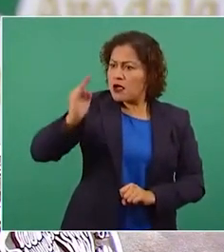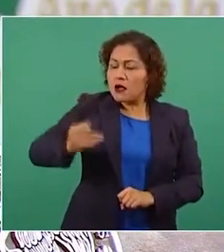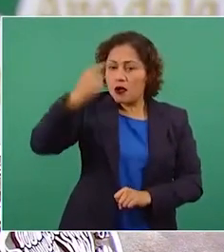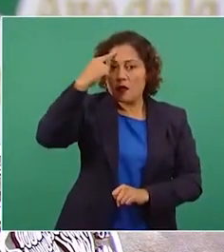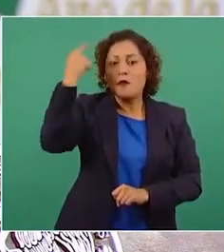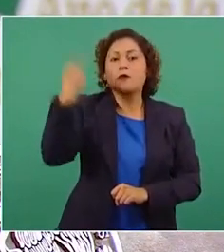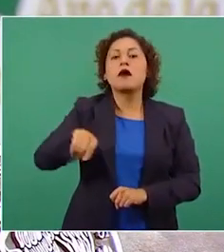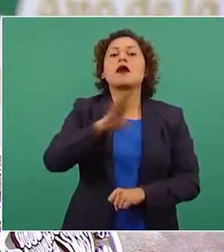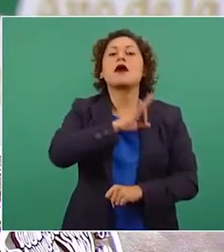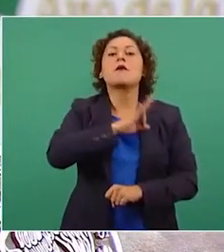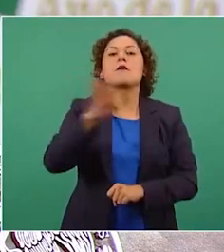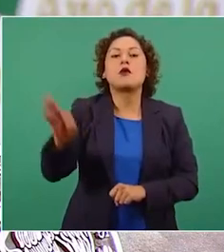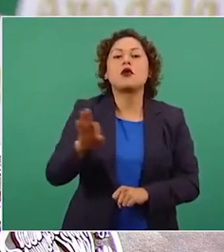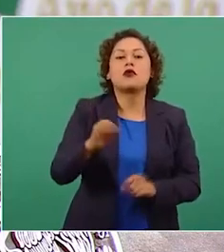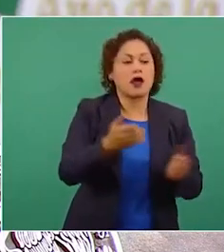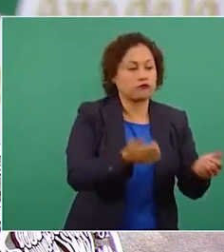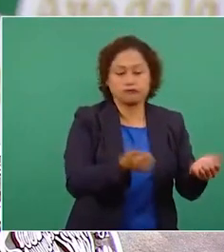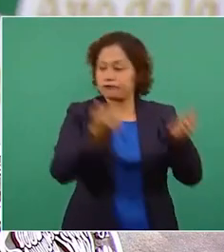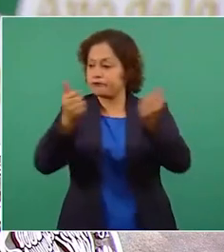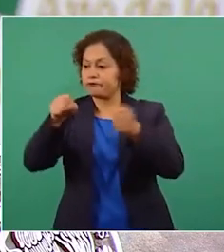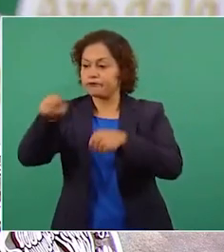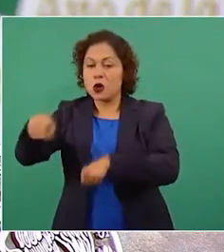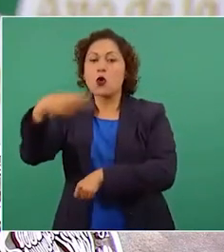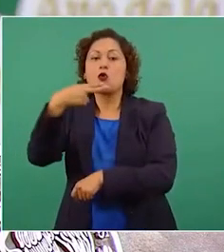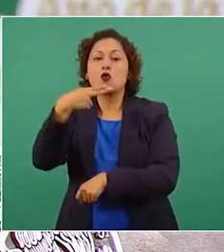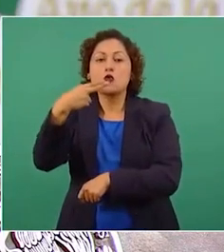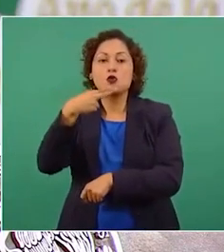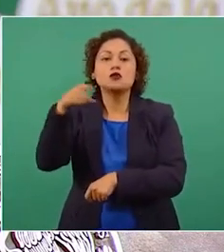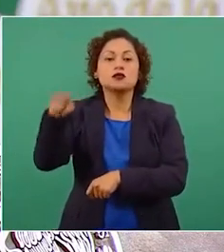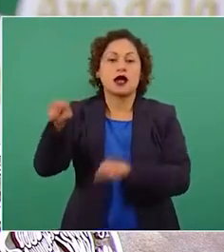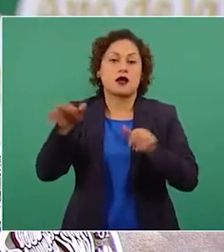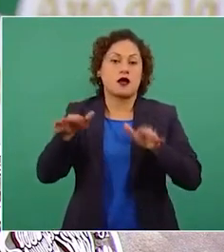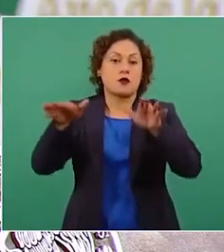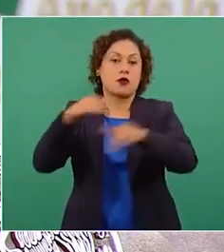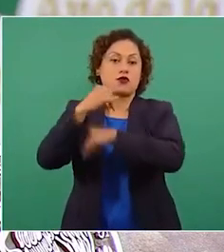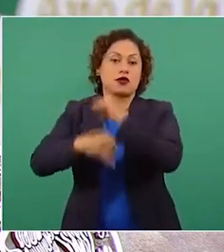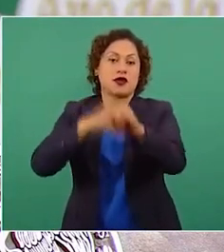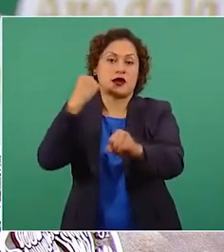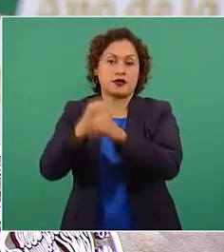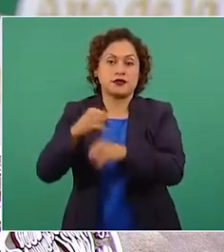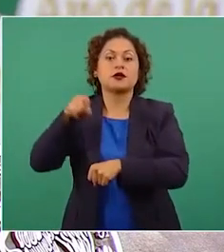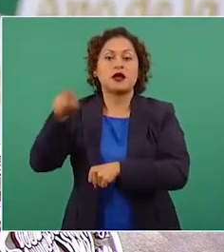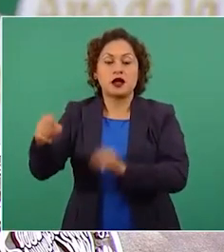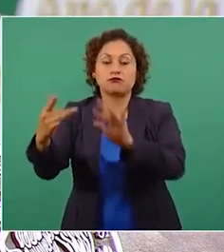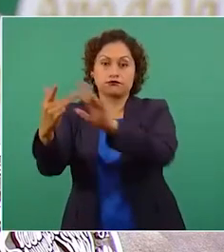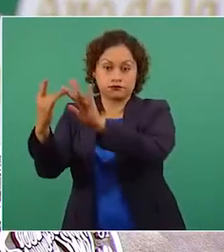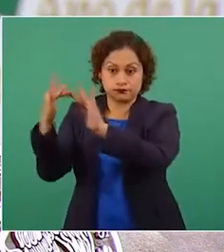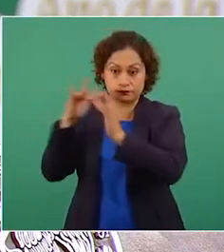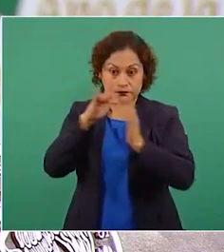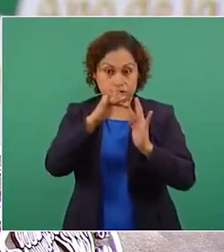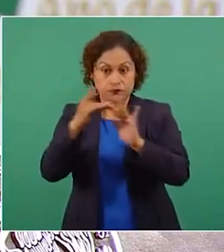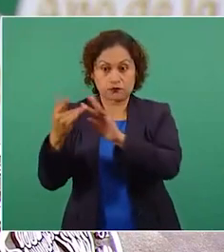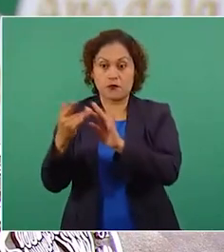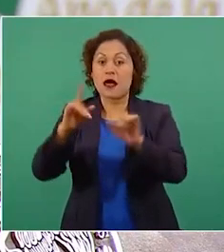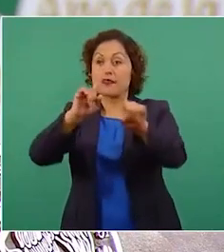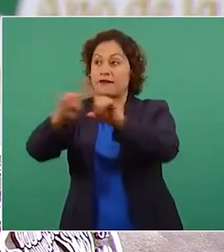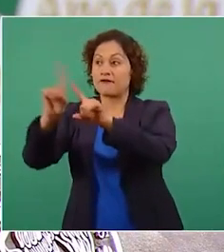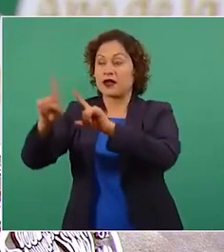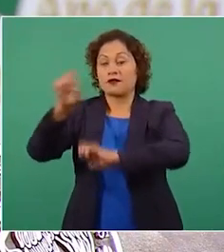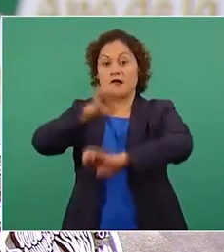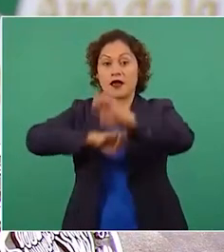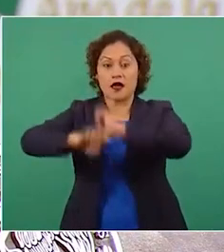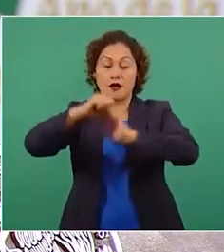y las autoridades del Aeropuerto Internacional tendrán comunicación abierta con las empresas